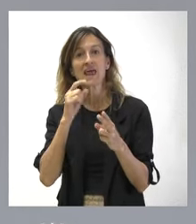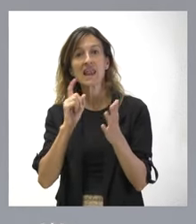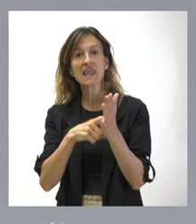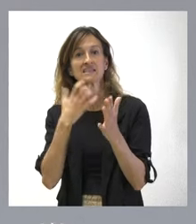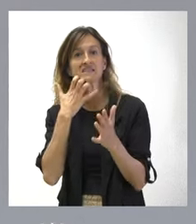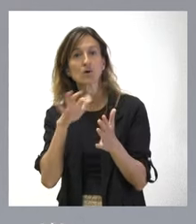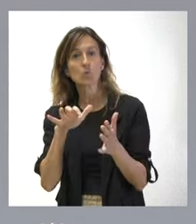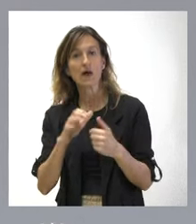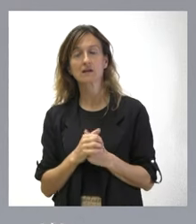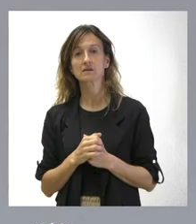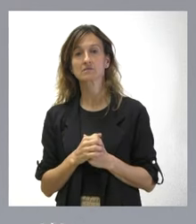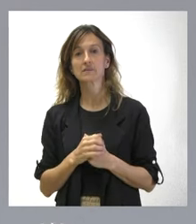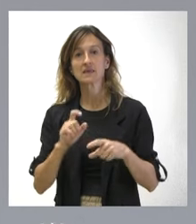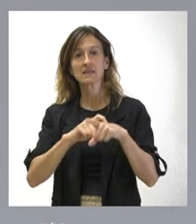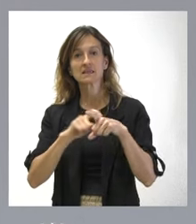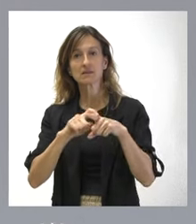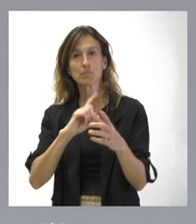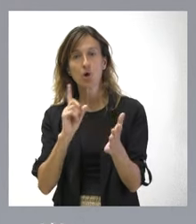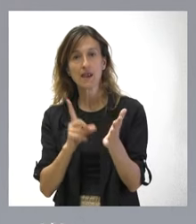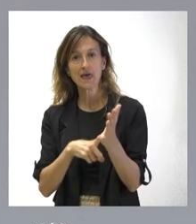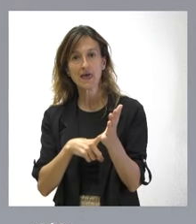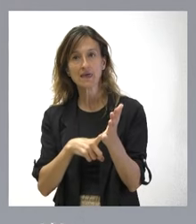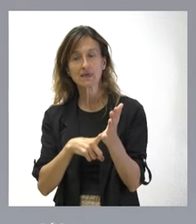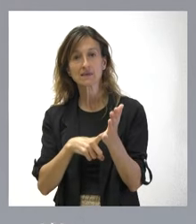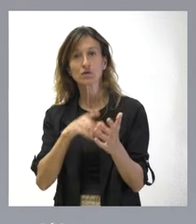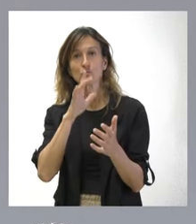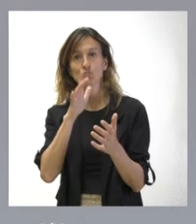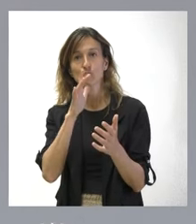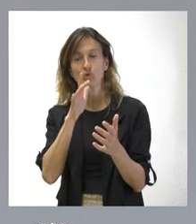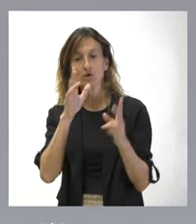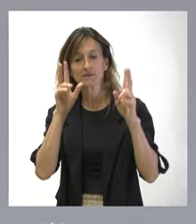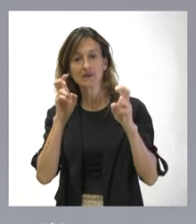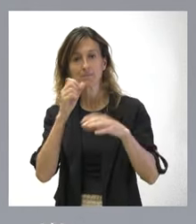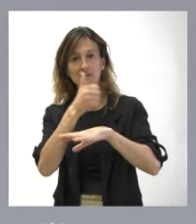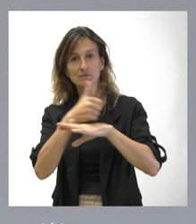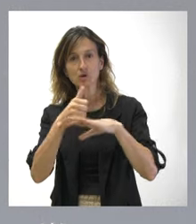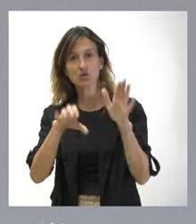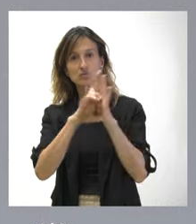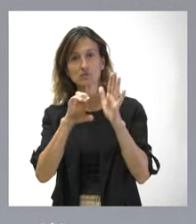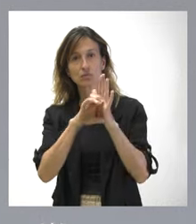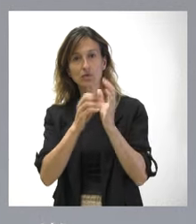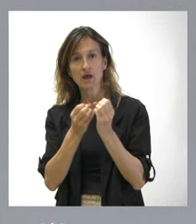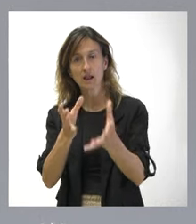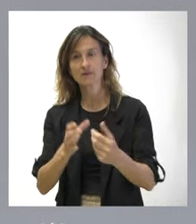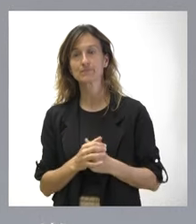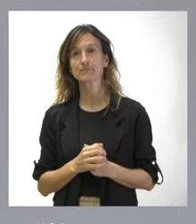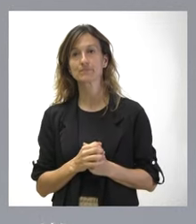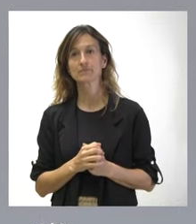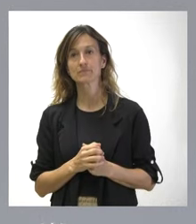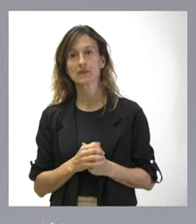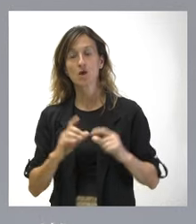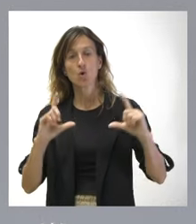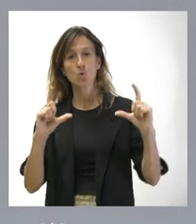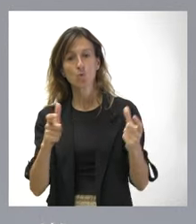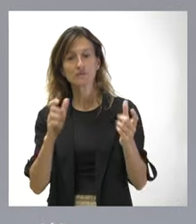Esta es una tipología de leyes que ha sido fruto de la doctrina del propio Tribunal Constitucional. La Junta de Castilla y León